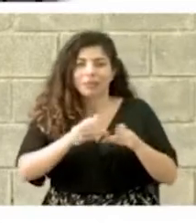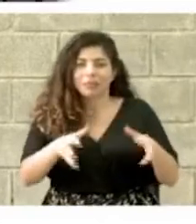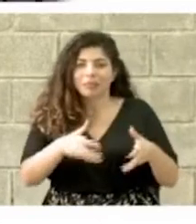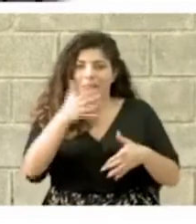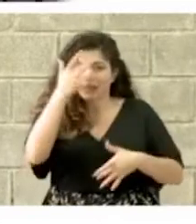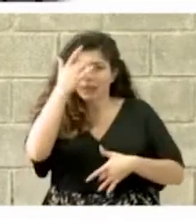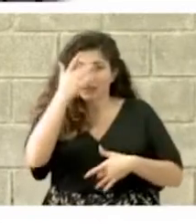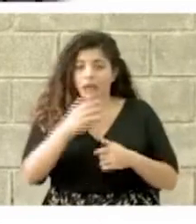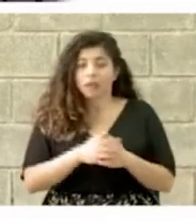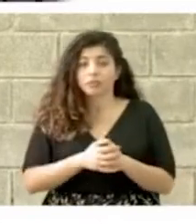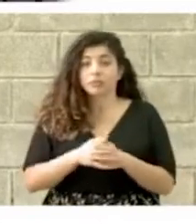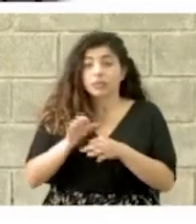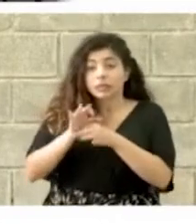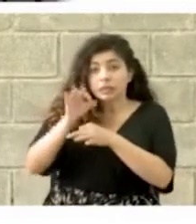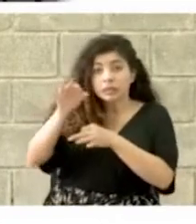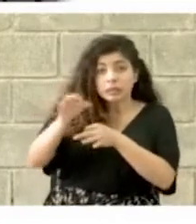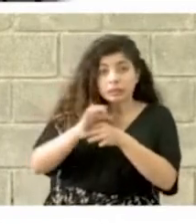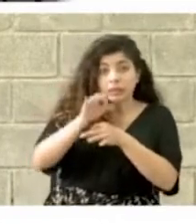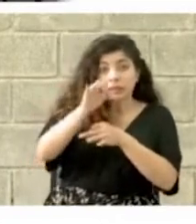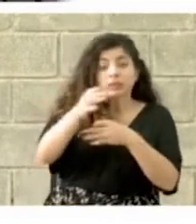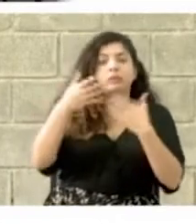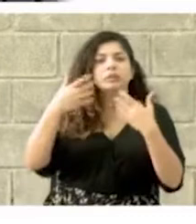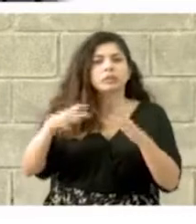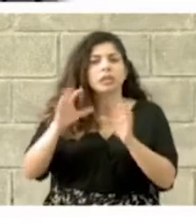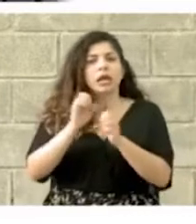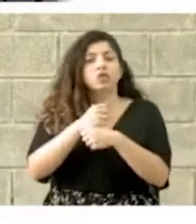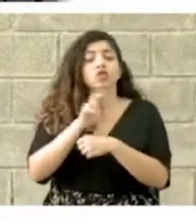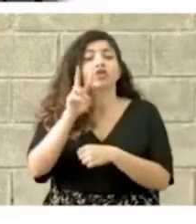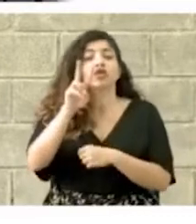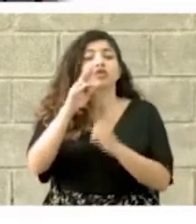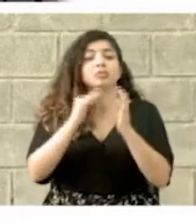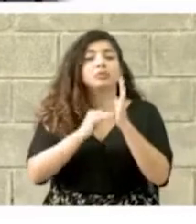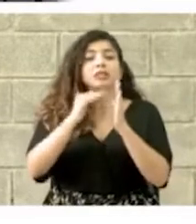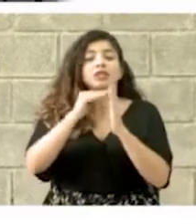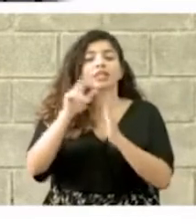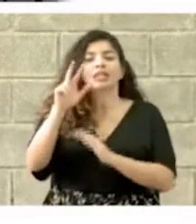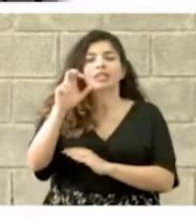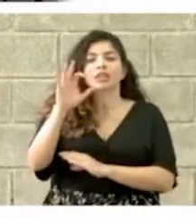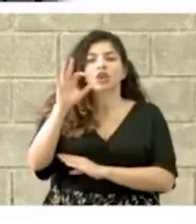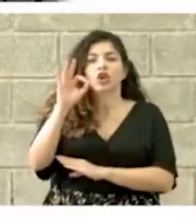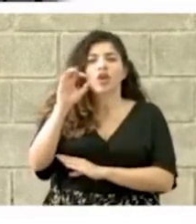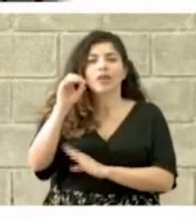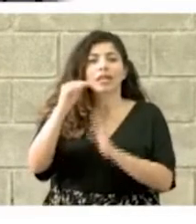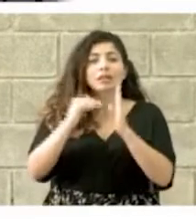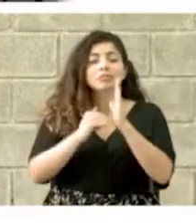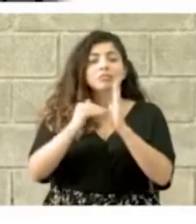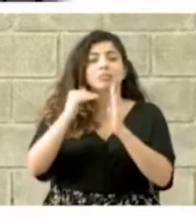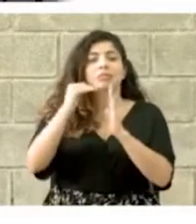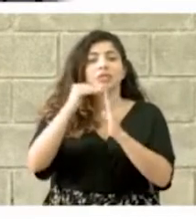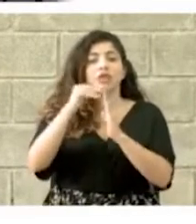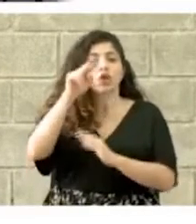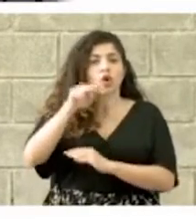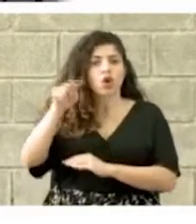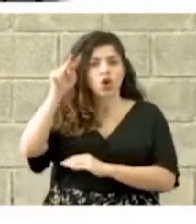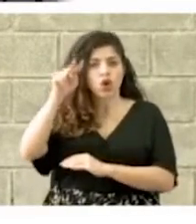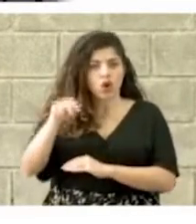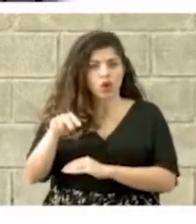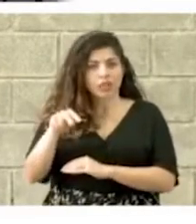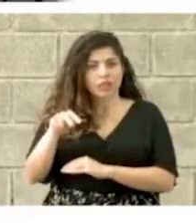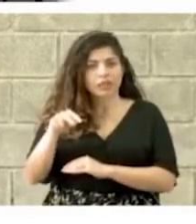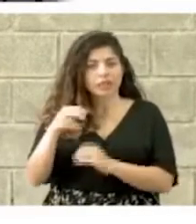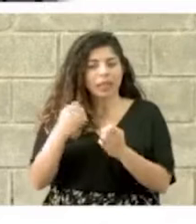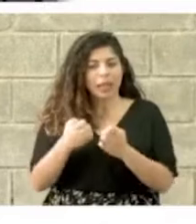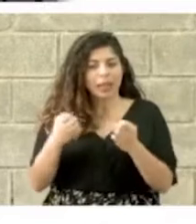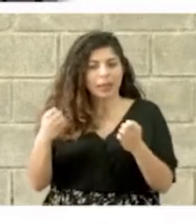A nivel regional se han gestionado 2.390 millones de colones en